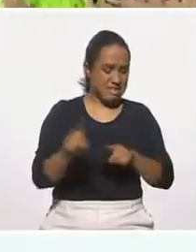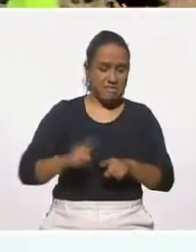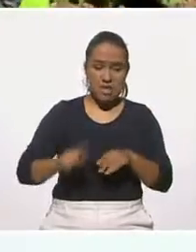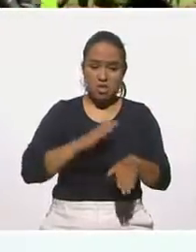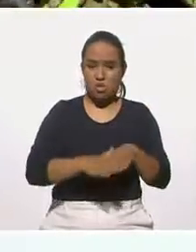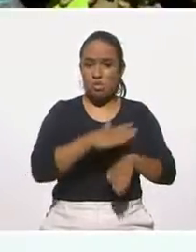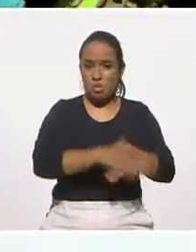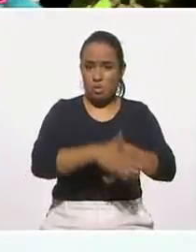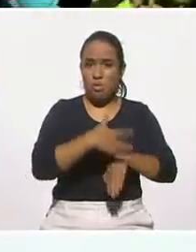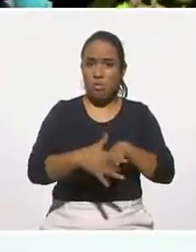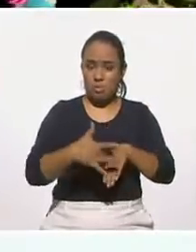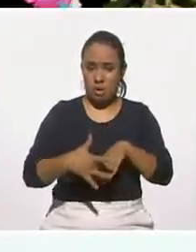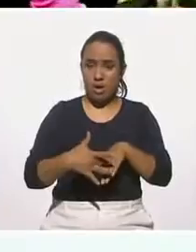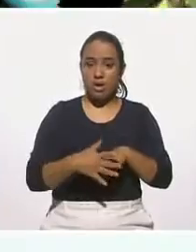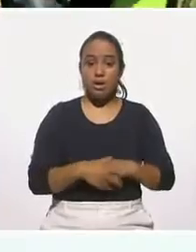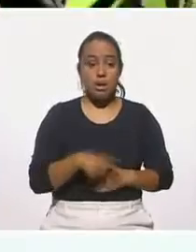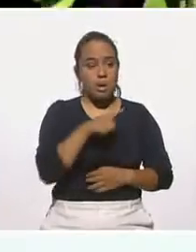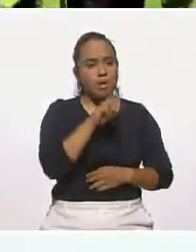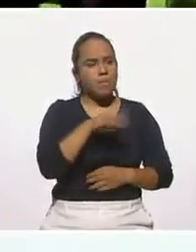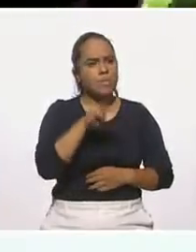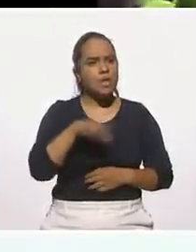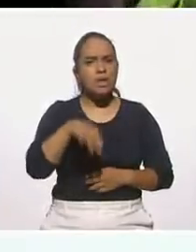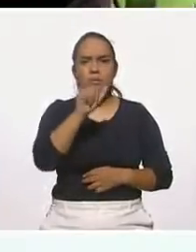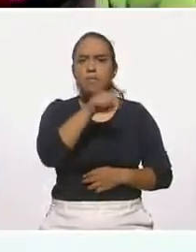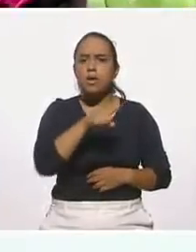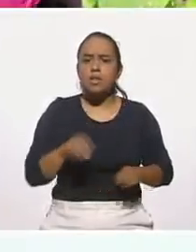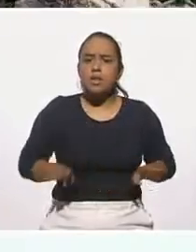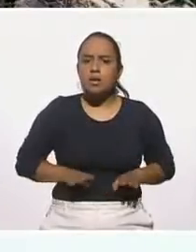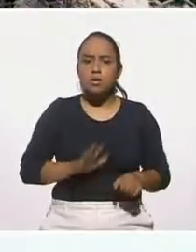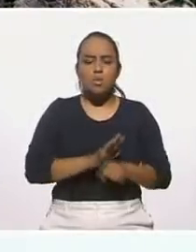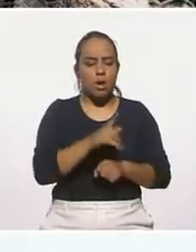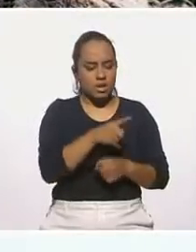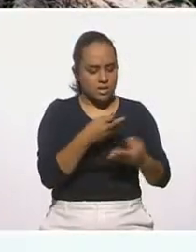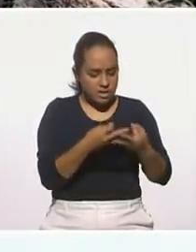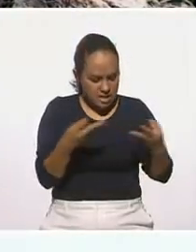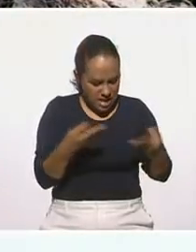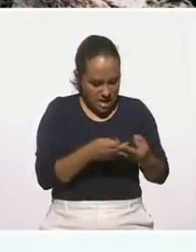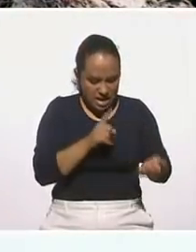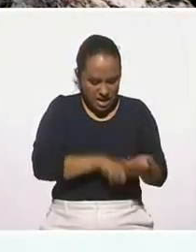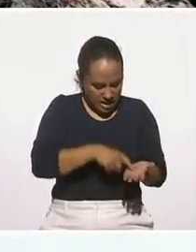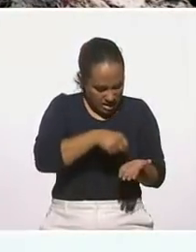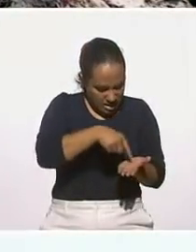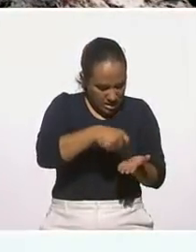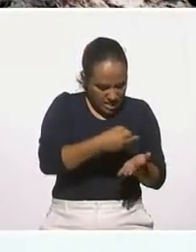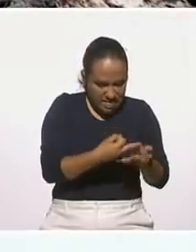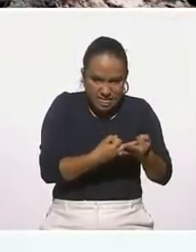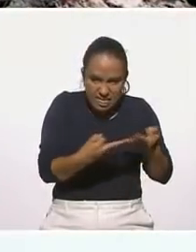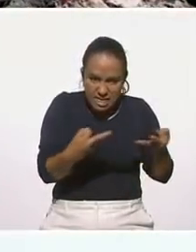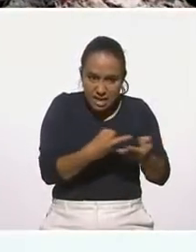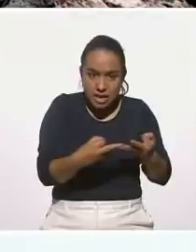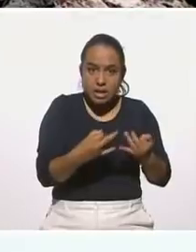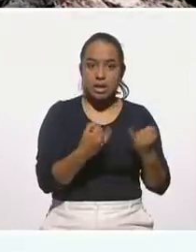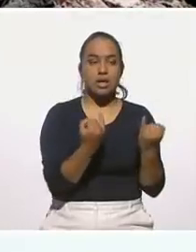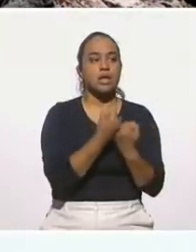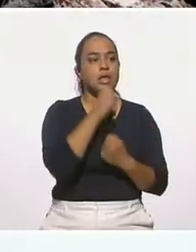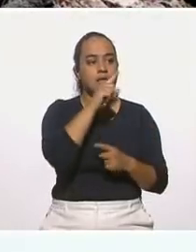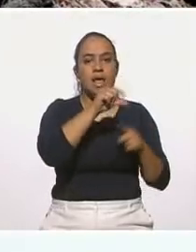nopales. Milpalta se caracteriza por su tierra, por su tipo de tierra, por su altitud,